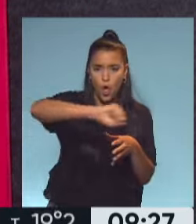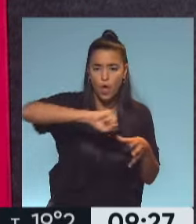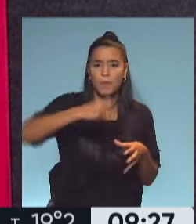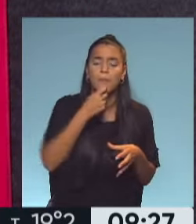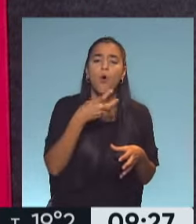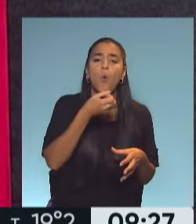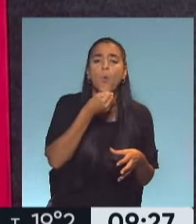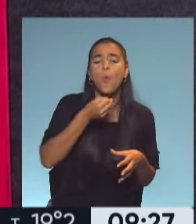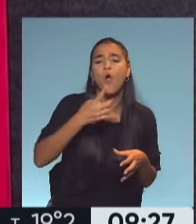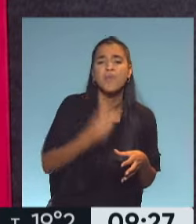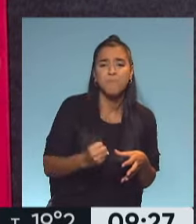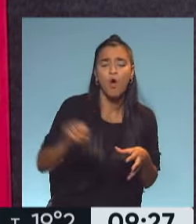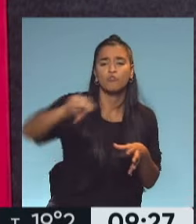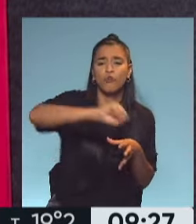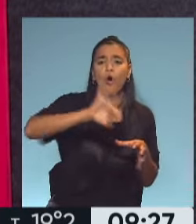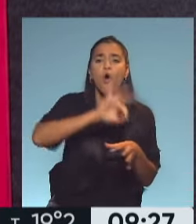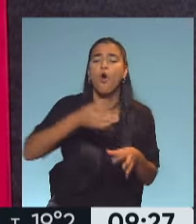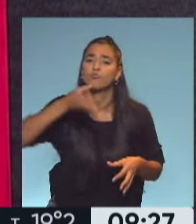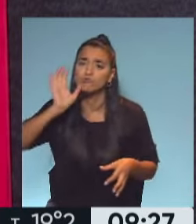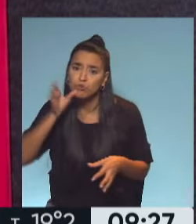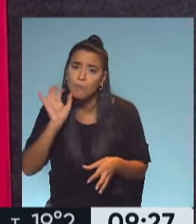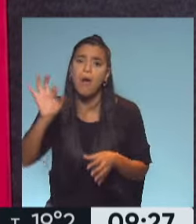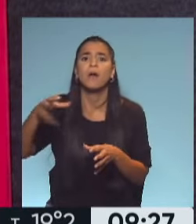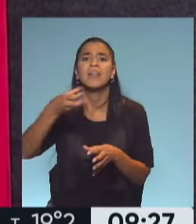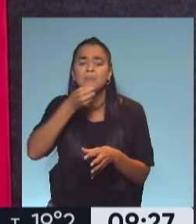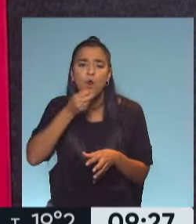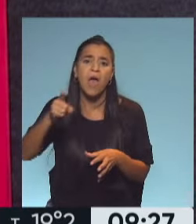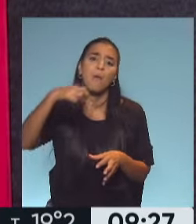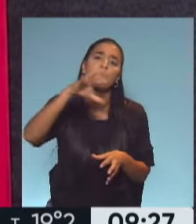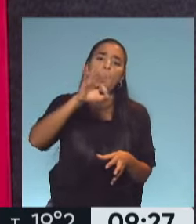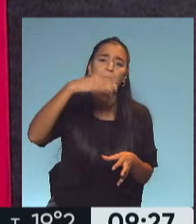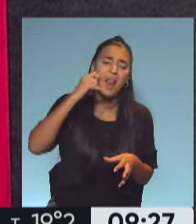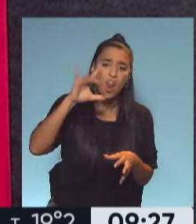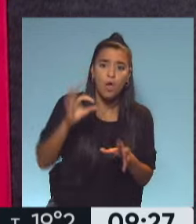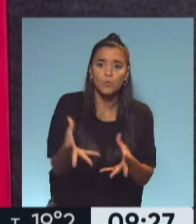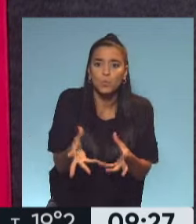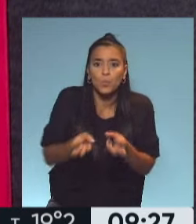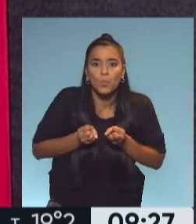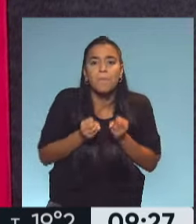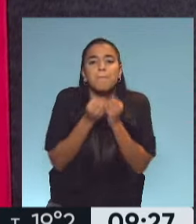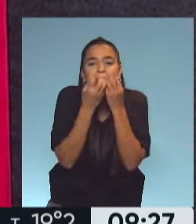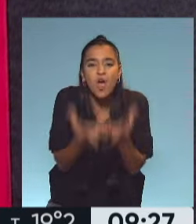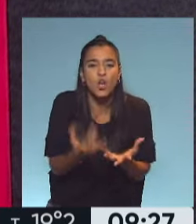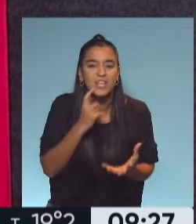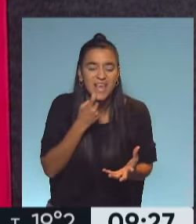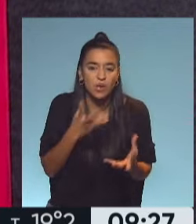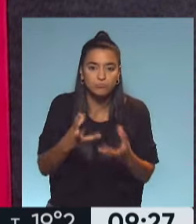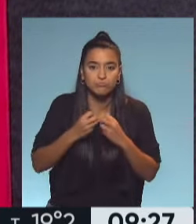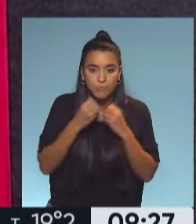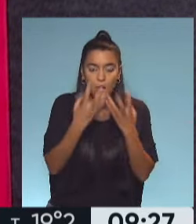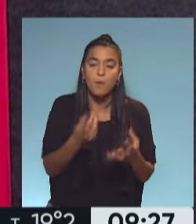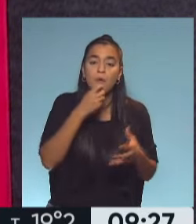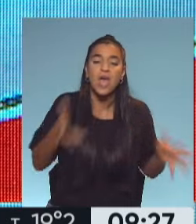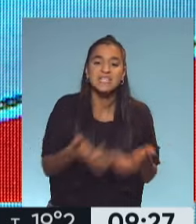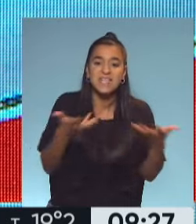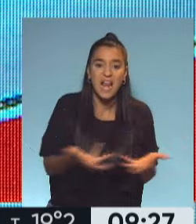ejemplo el jugo de limón o cuando nos tomamos una limonada, una pomelada, vamos a estar absorbiendo mejor el hierro de esos alimentos. Si me como una